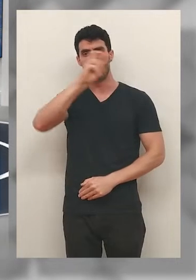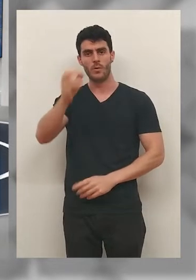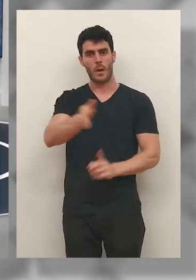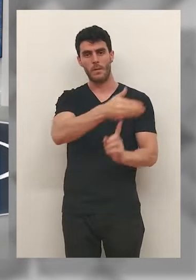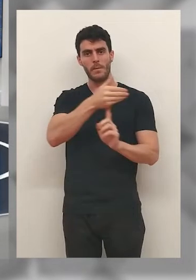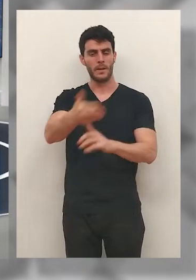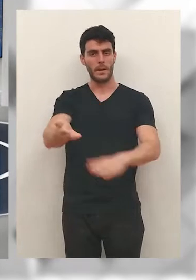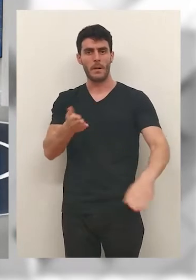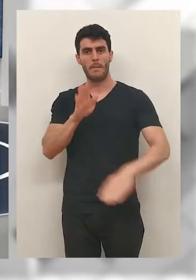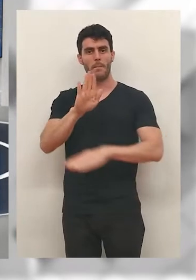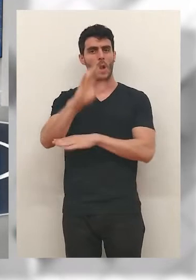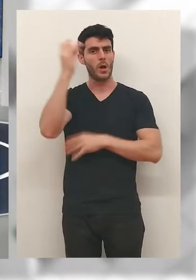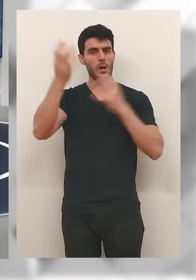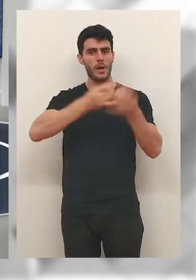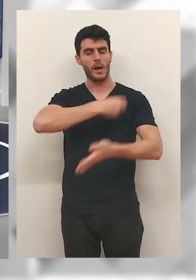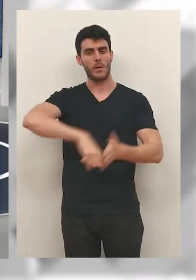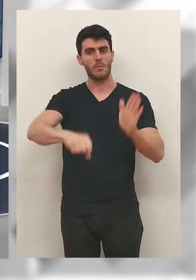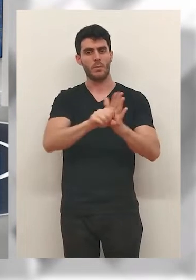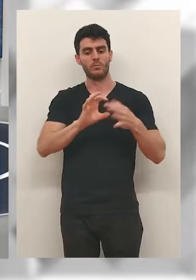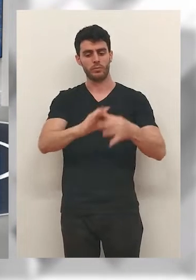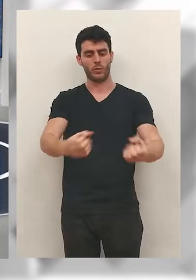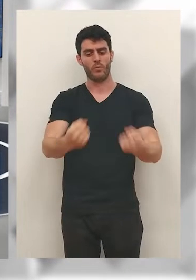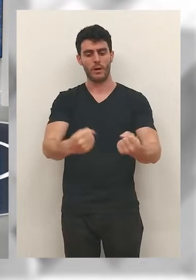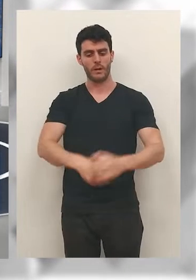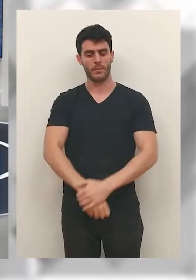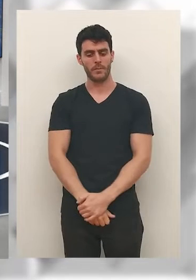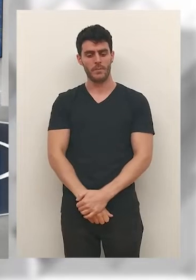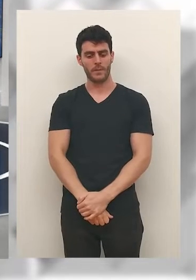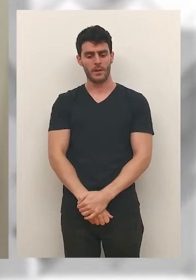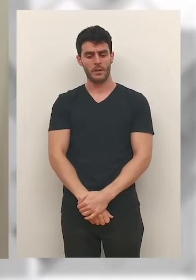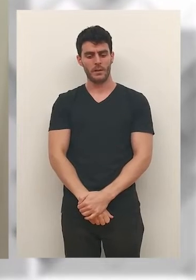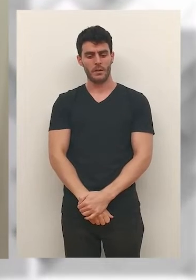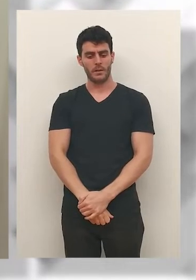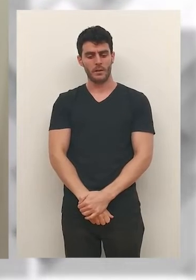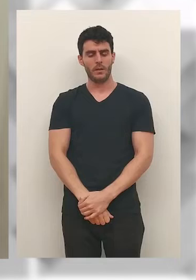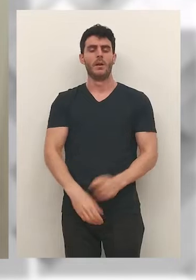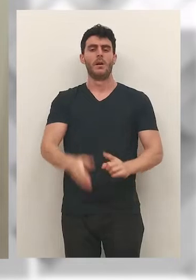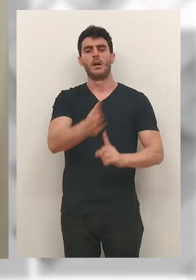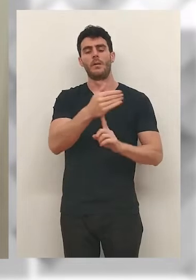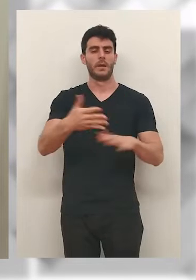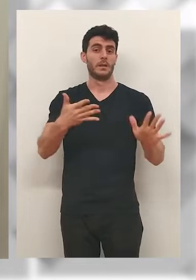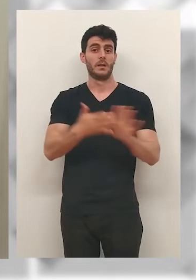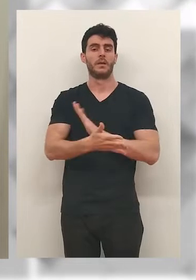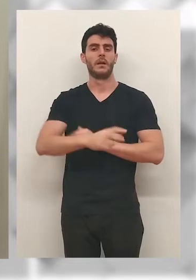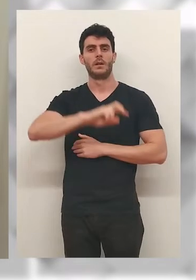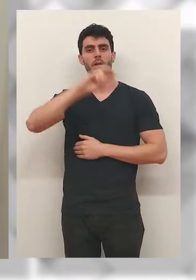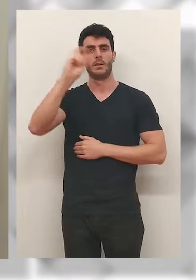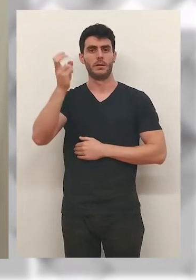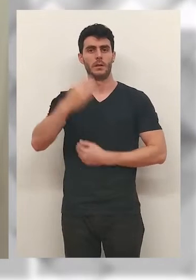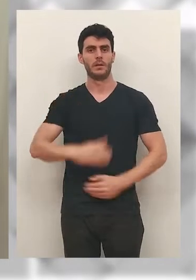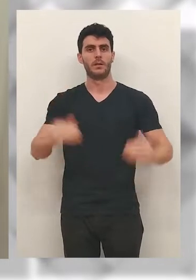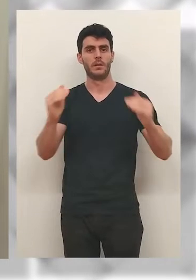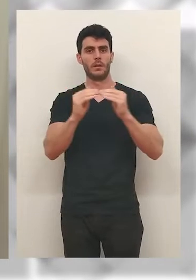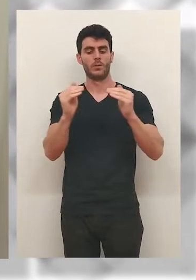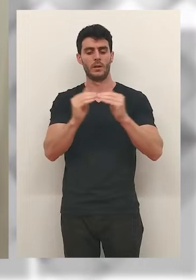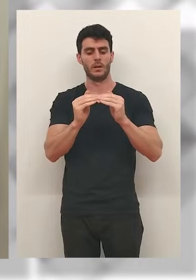se vuelven multicolores con una bandera que expresa muchas ideas. Una bandera que simboliza diversidad,